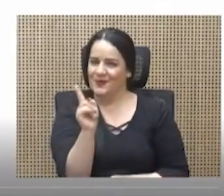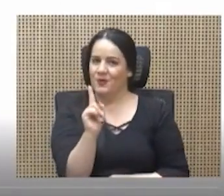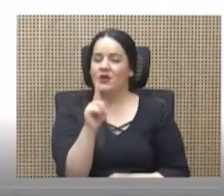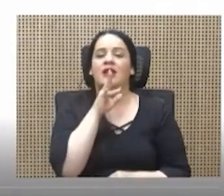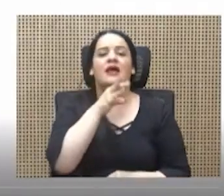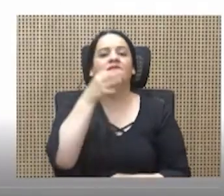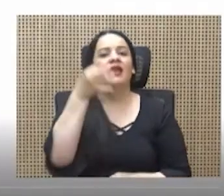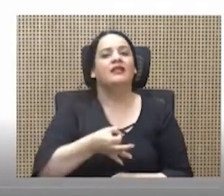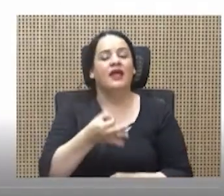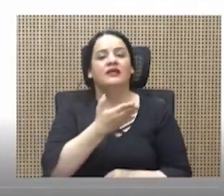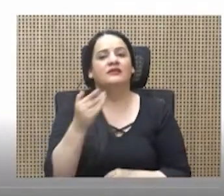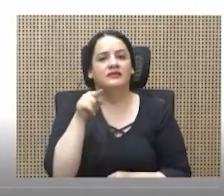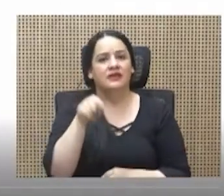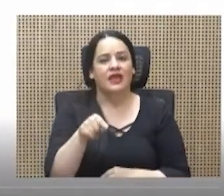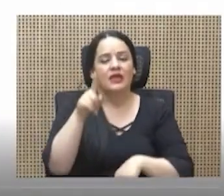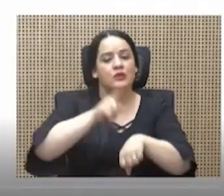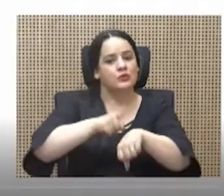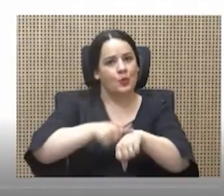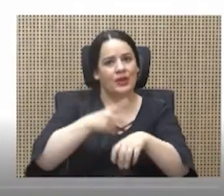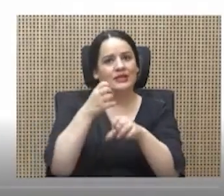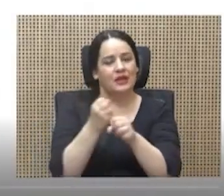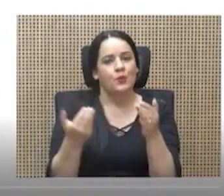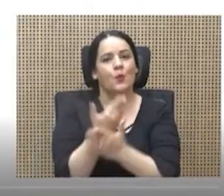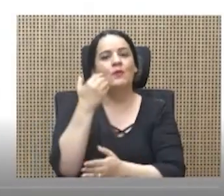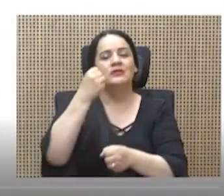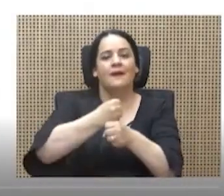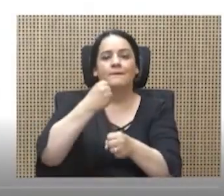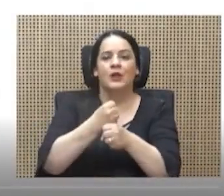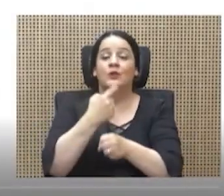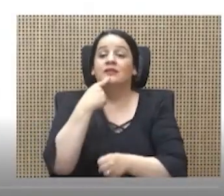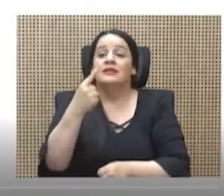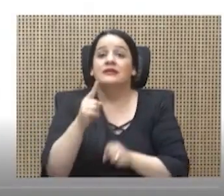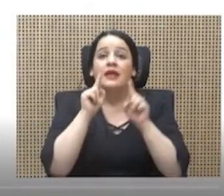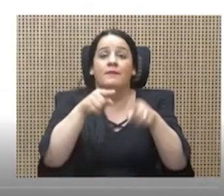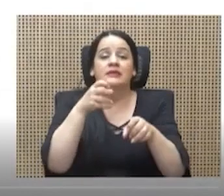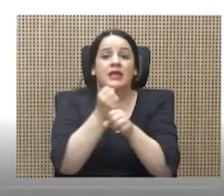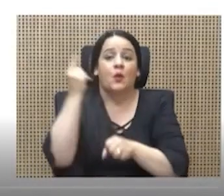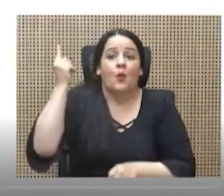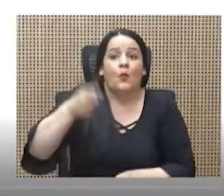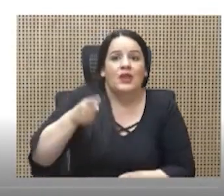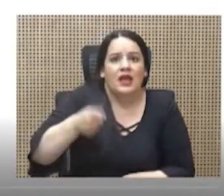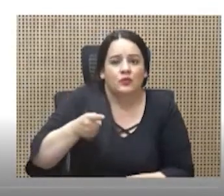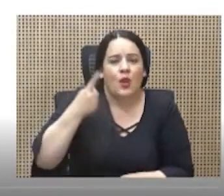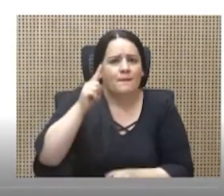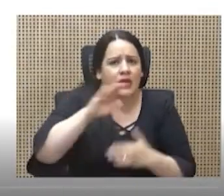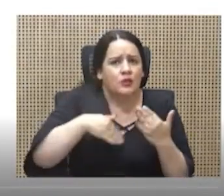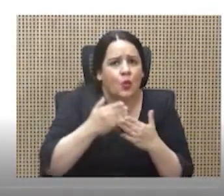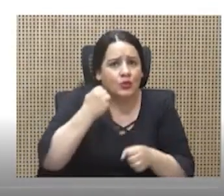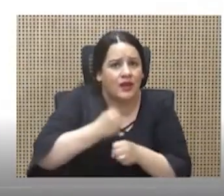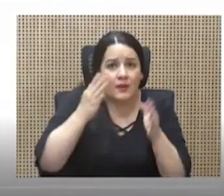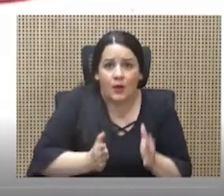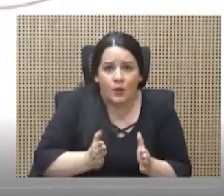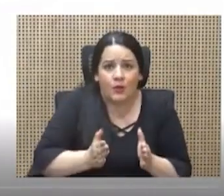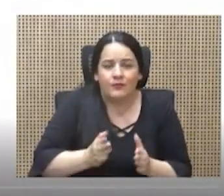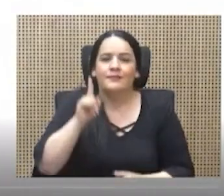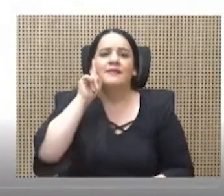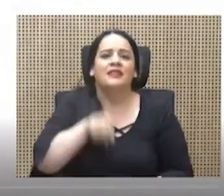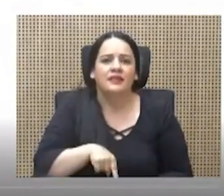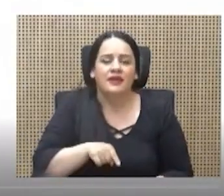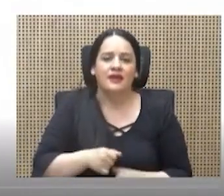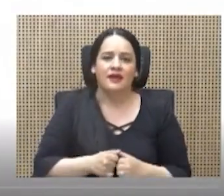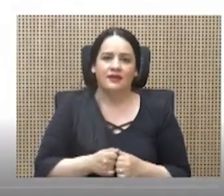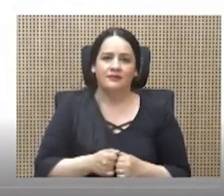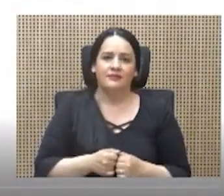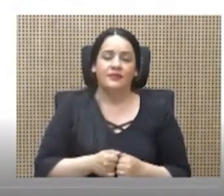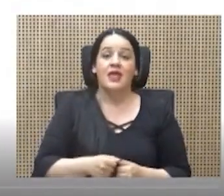la realidad es que es hora de generar nuevos empleos. Dicen que serán obligatorias para todos los trabajadores. Mentira.